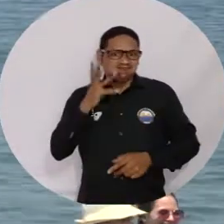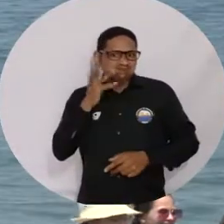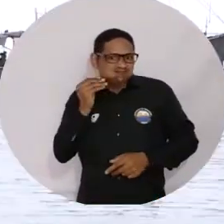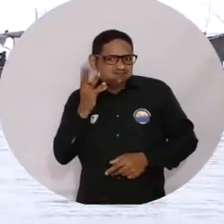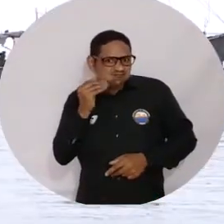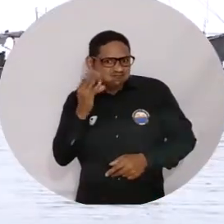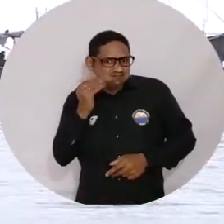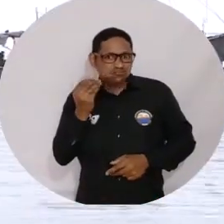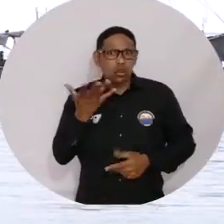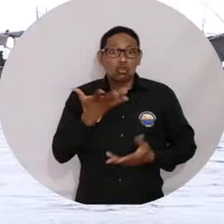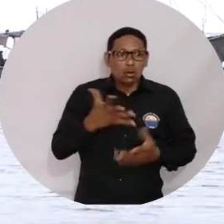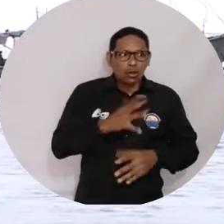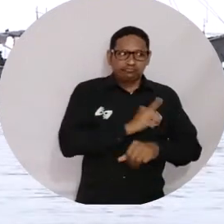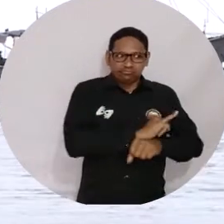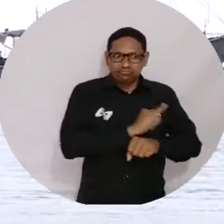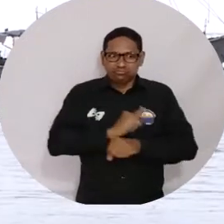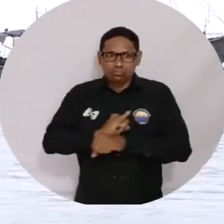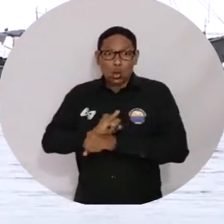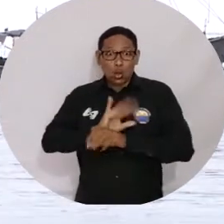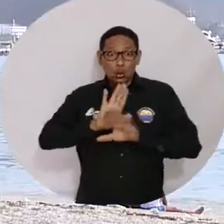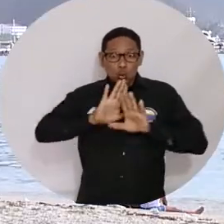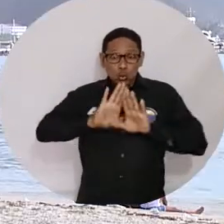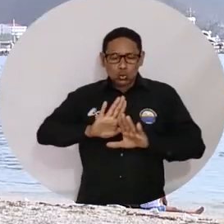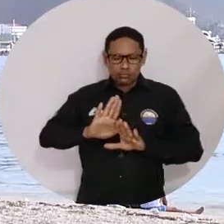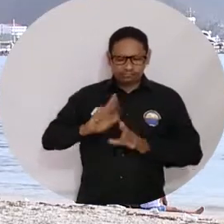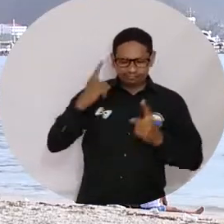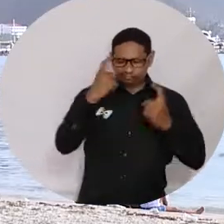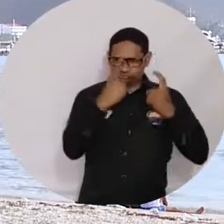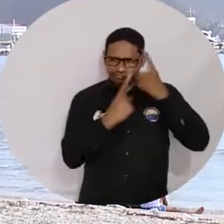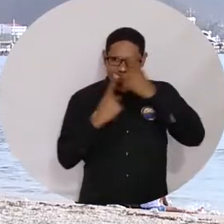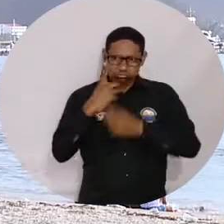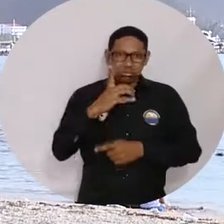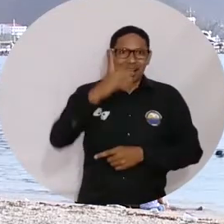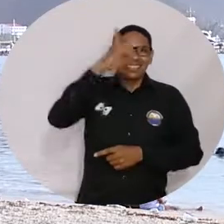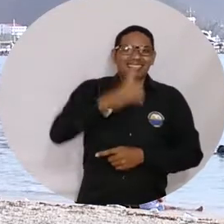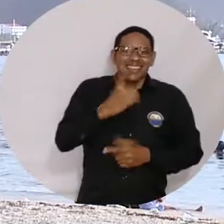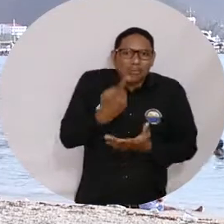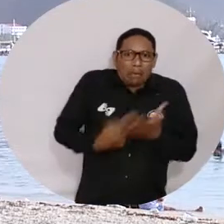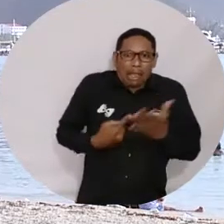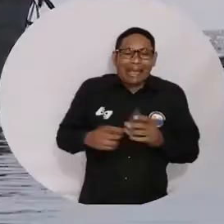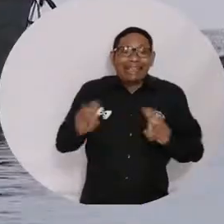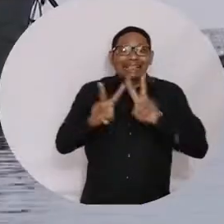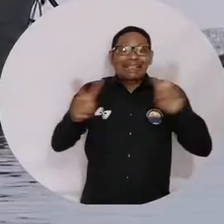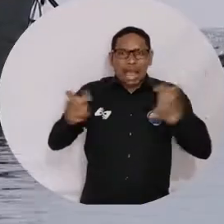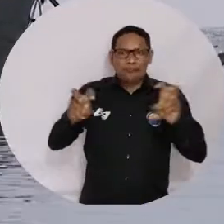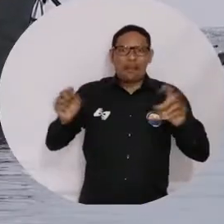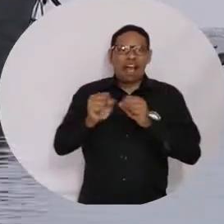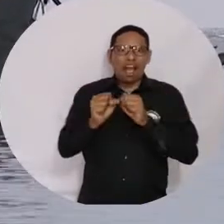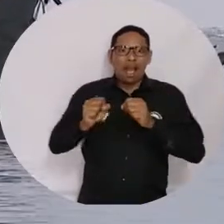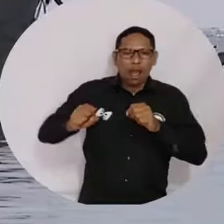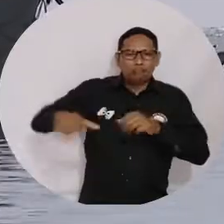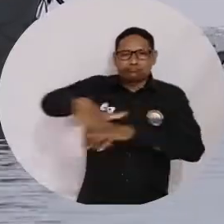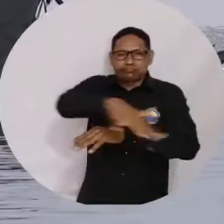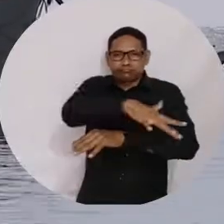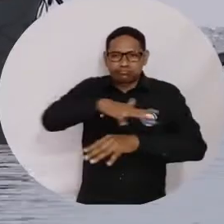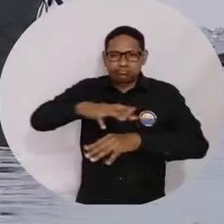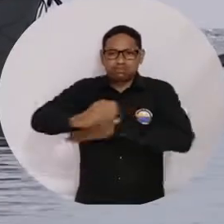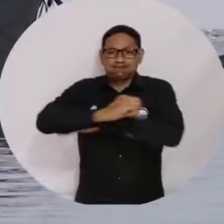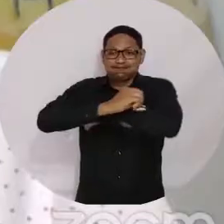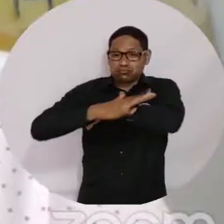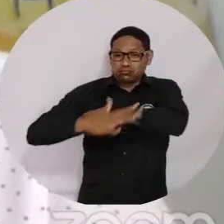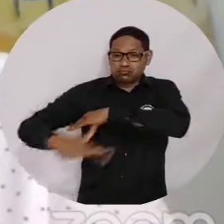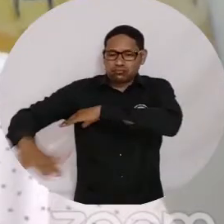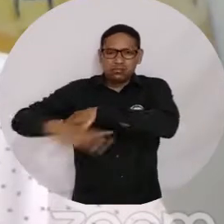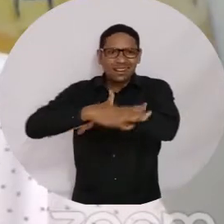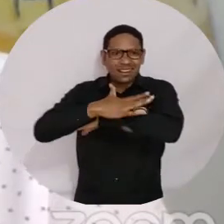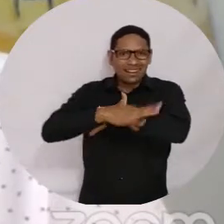necesitan en las instituciones que están asociadas a la toma de decisiones con los temas ambientales del territorio marino costero del país. Es que hace